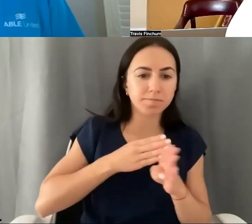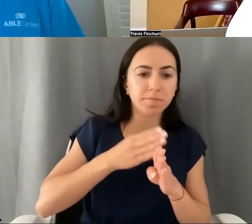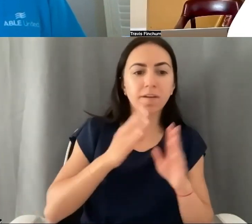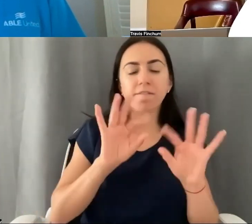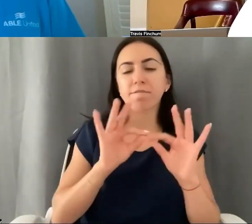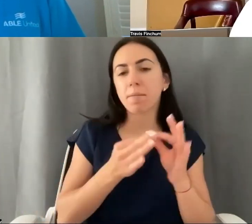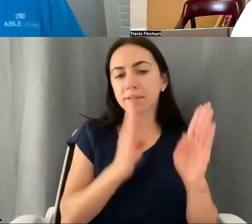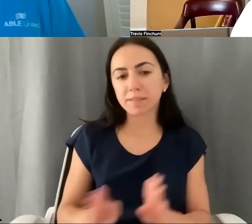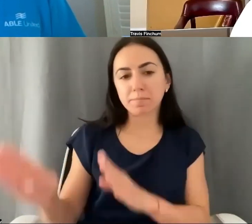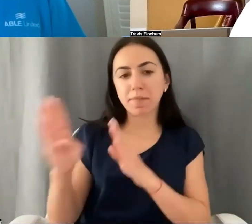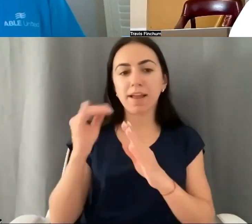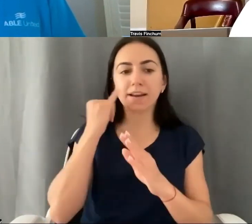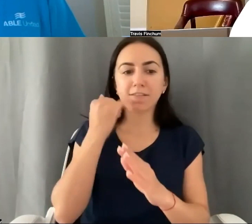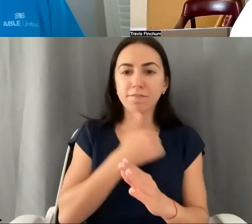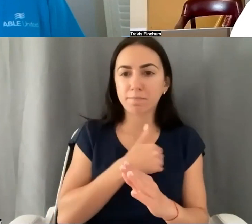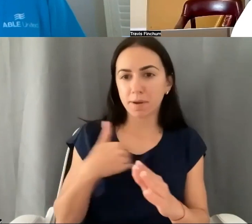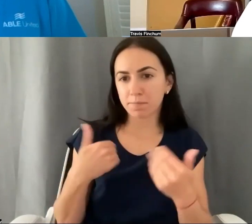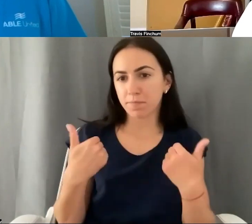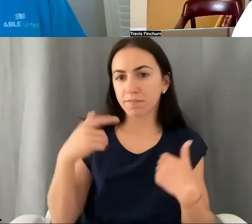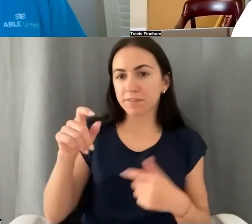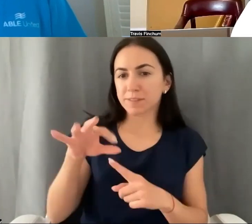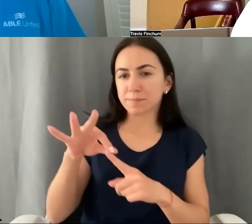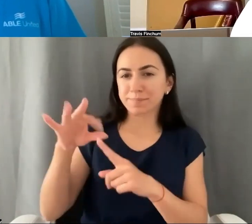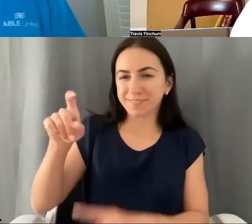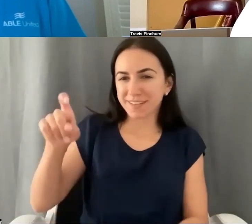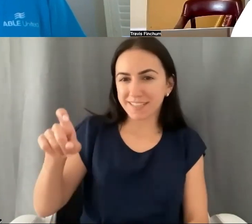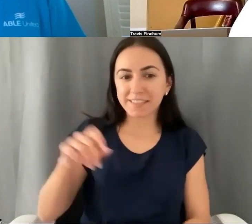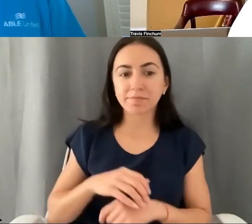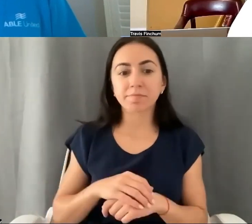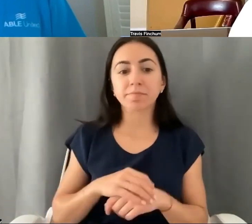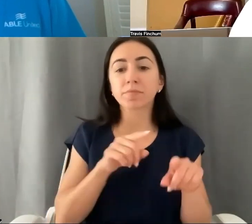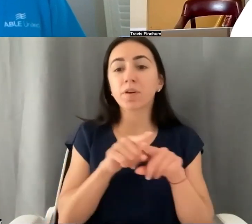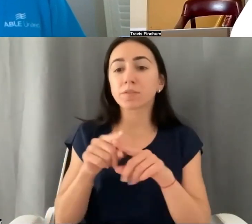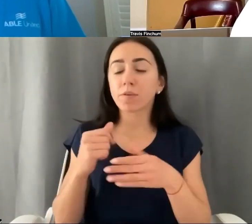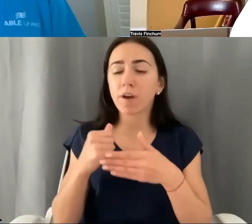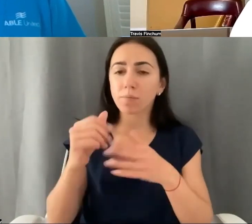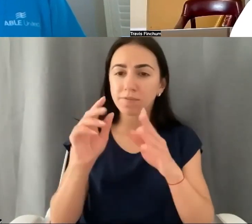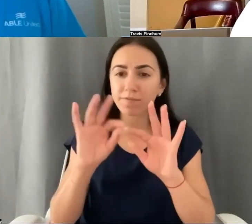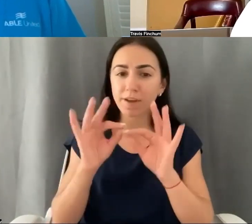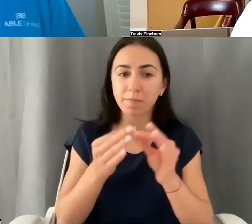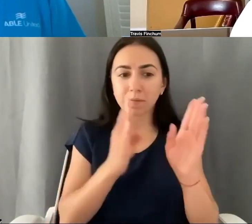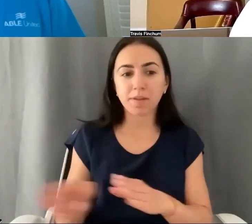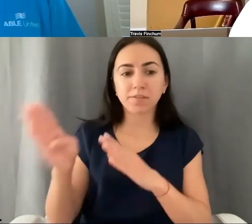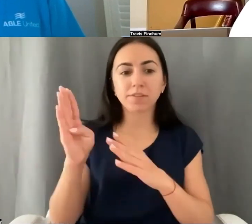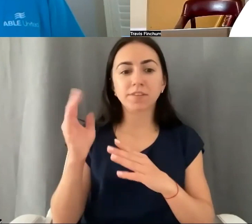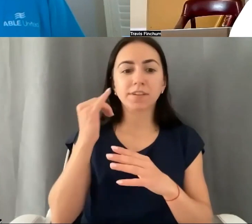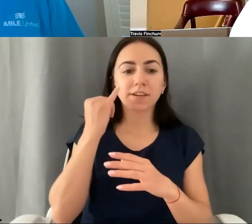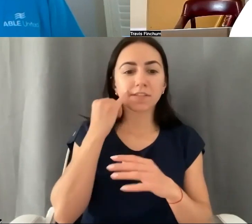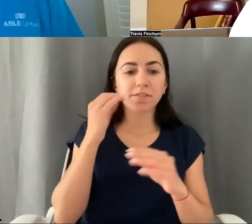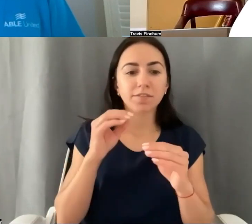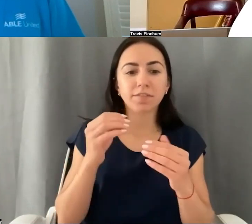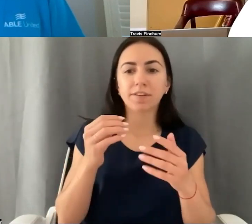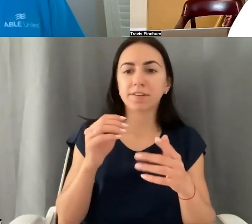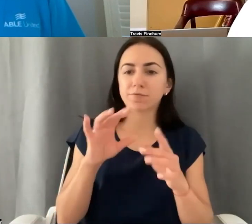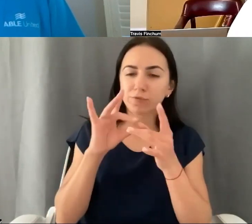planificación de patrimonios y también para planificar con un miembro de necesidades especiales. También ayuda a familias para que